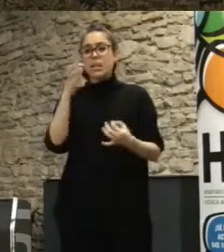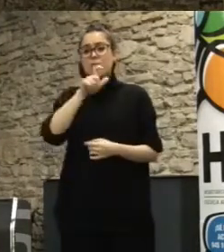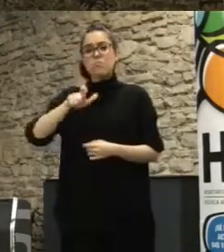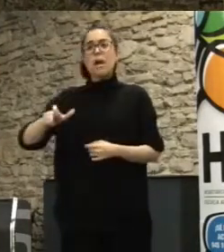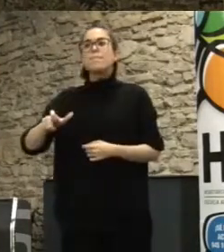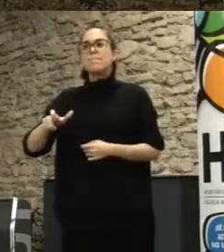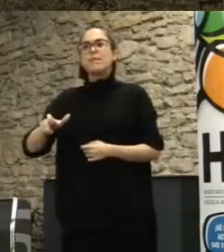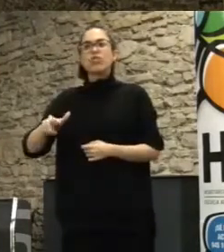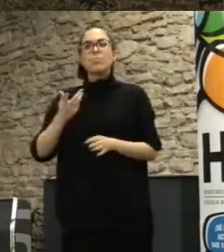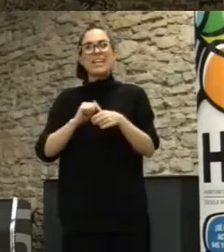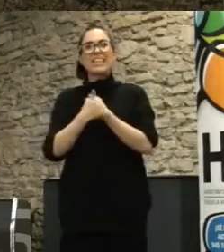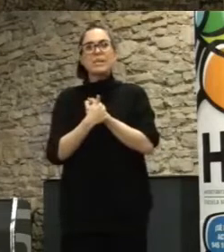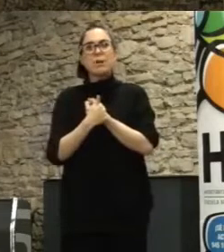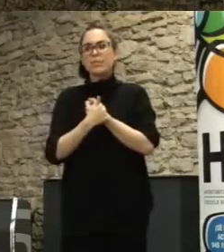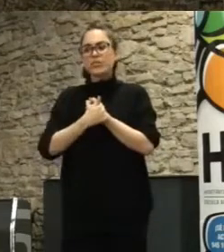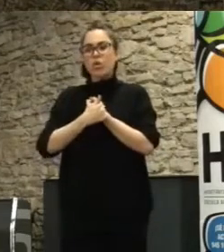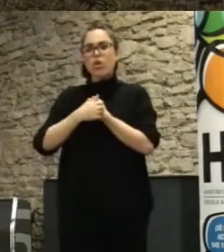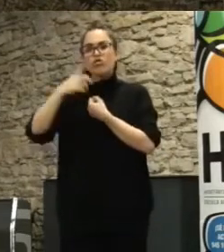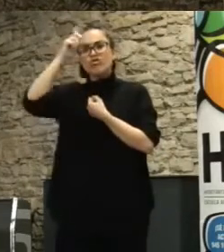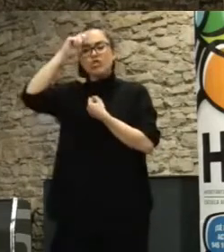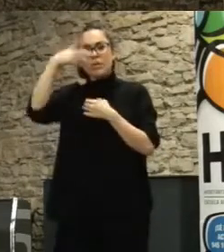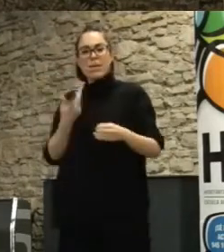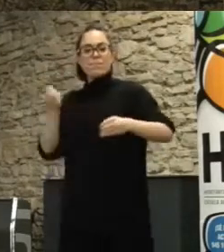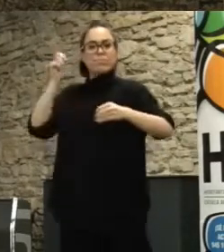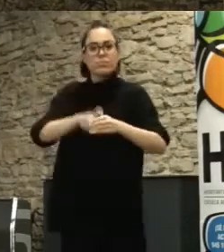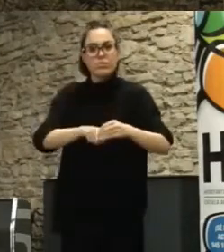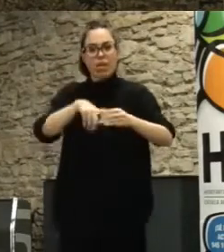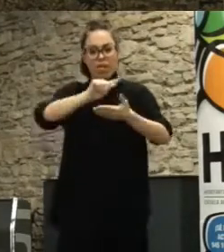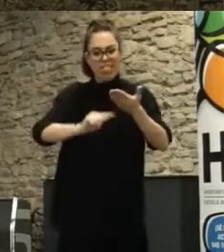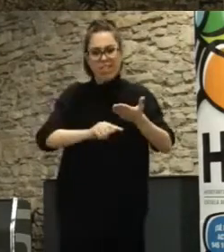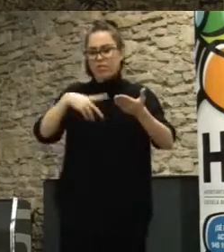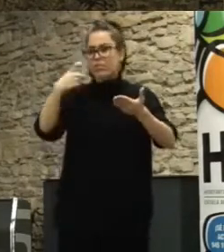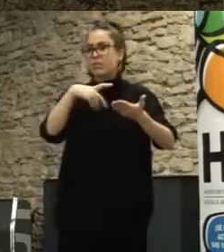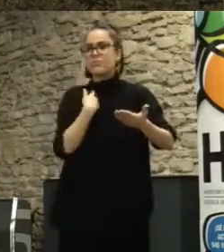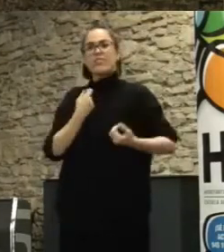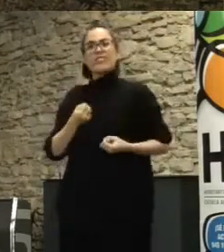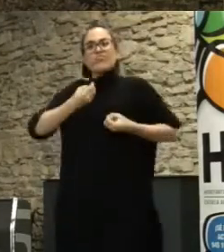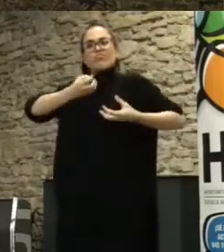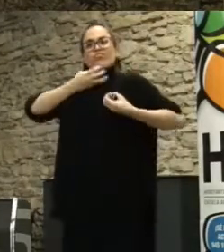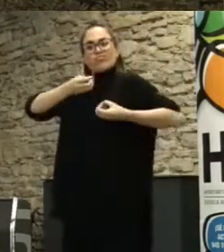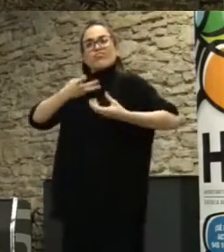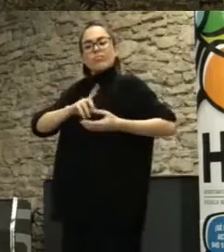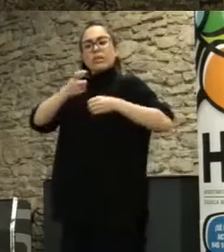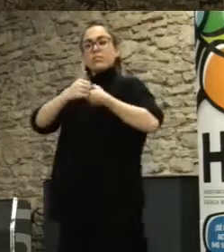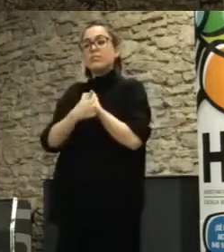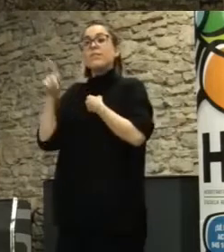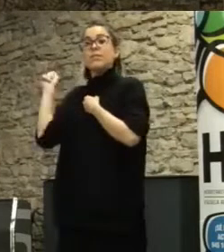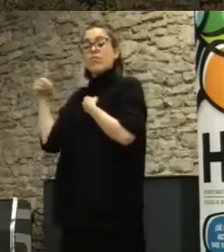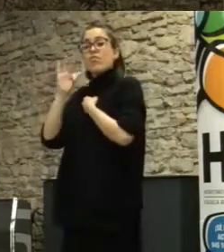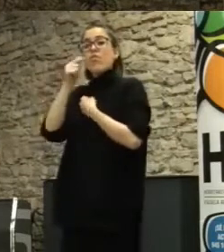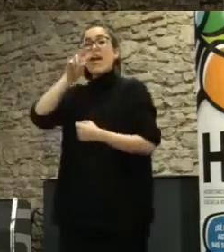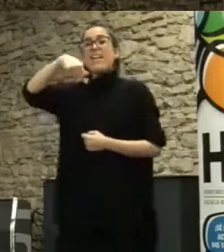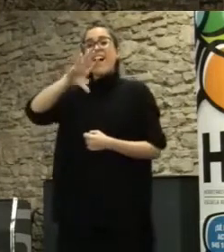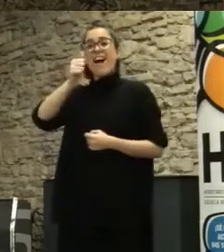saberlo esto se experimenta distrito esto pasó en Concarral en Concarral experimenta fijaos que cristón Virgita es del partido